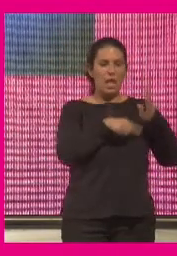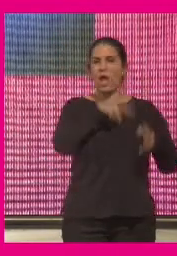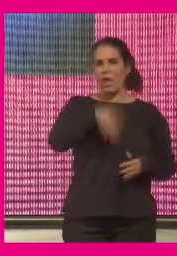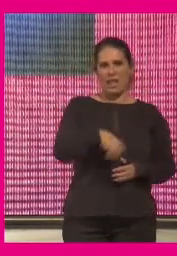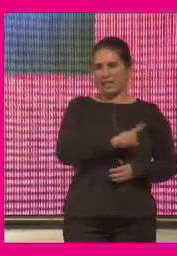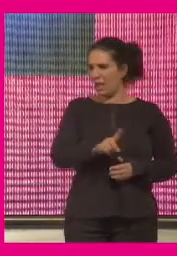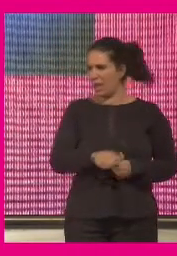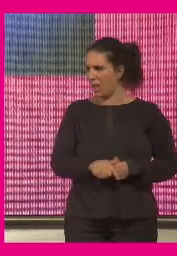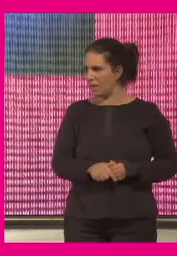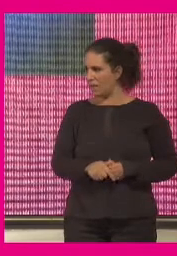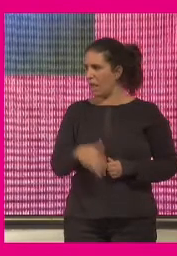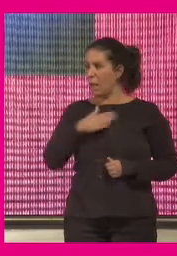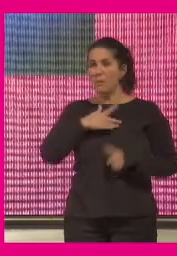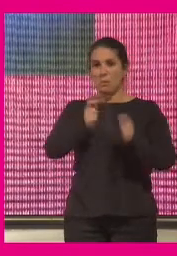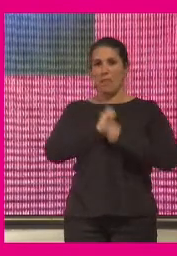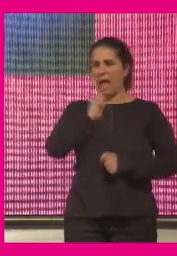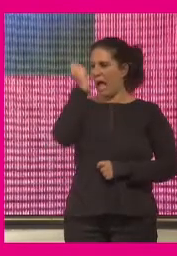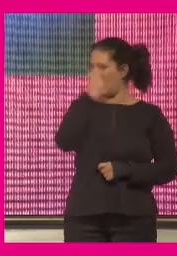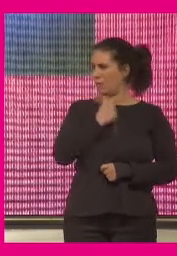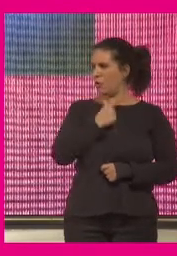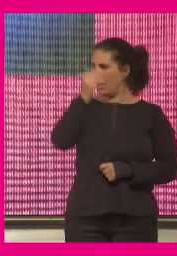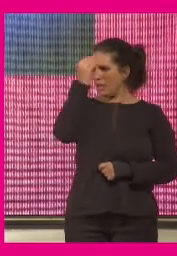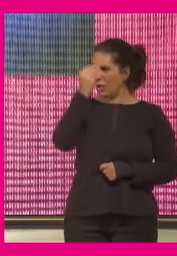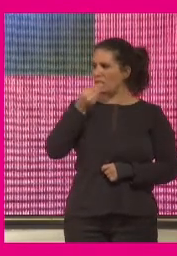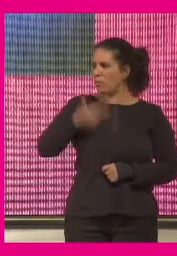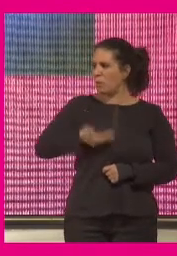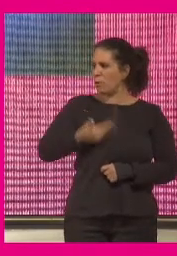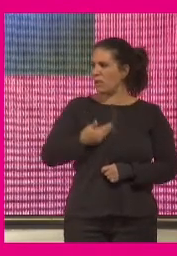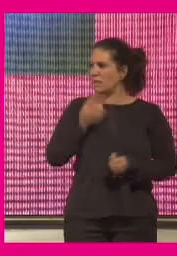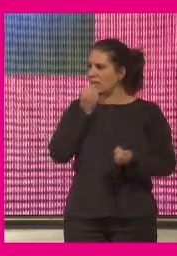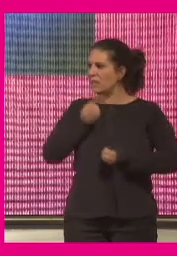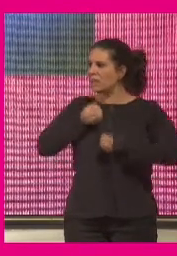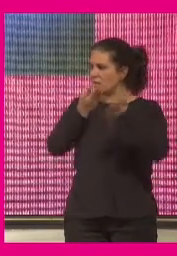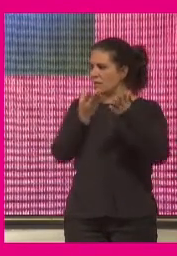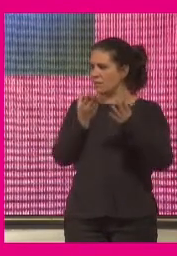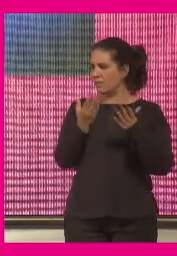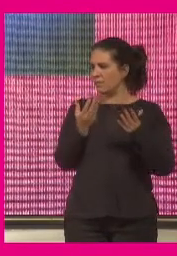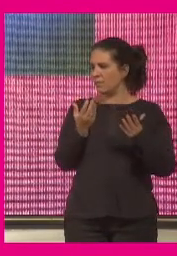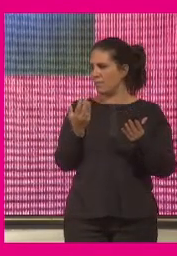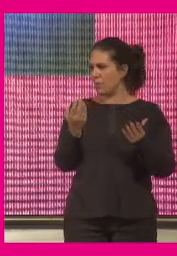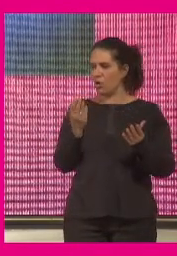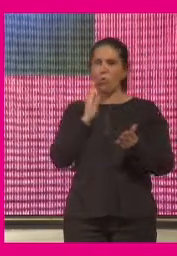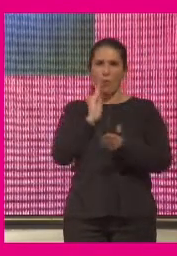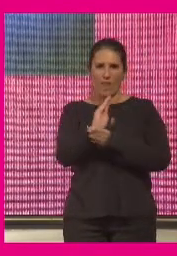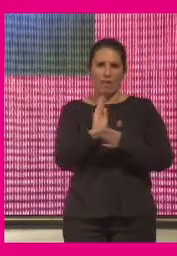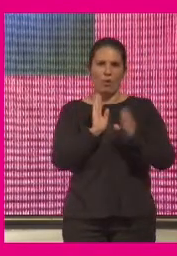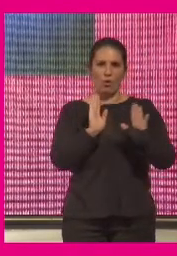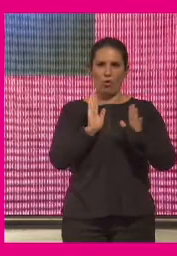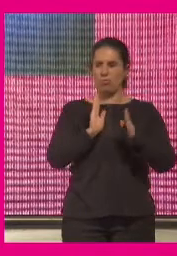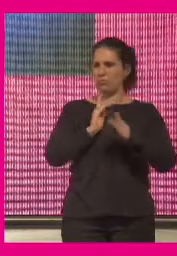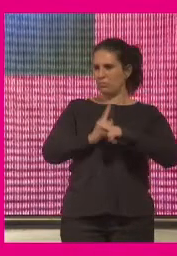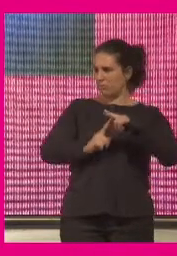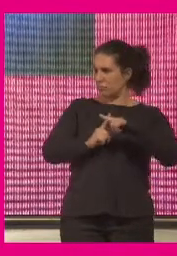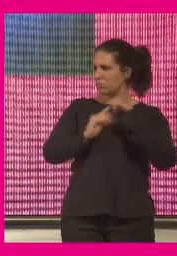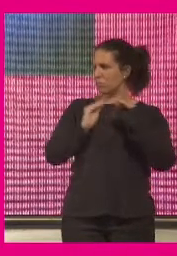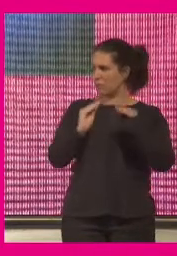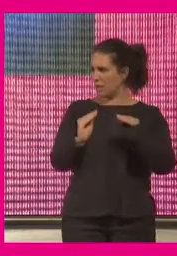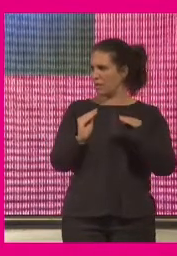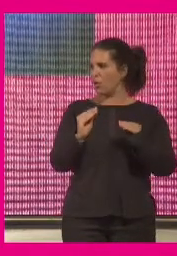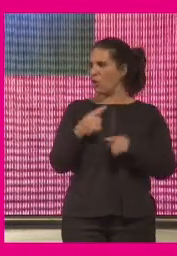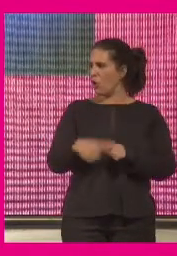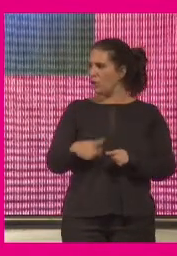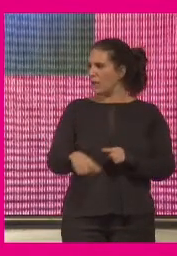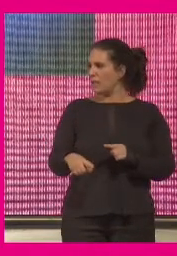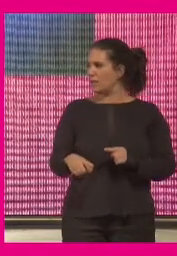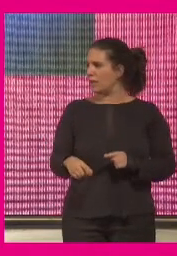bueno a mí me alivió creo que es muy importante comunicar también razonablemente con moderación pensándolo bien las